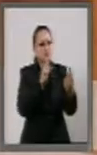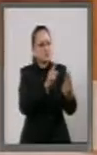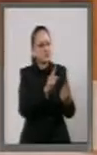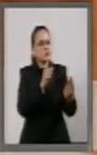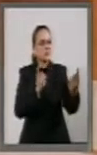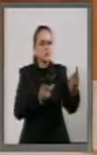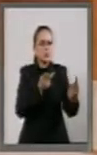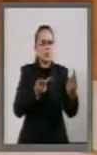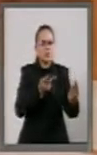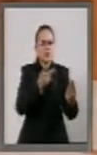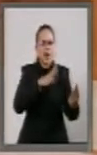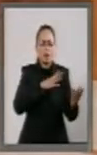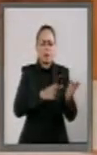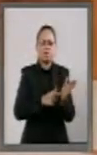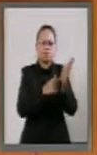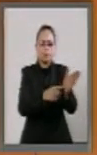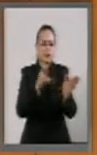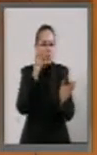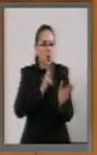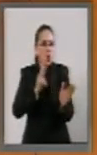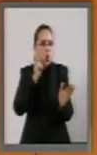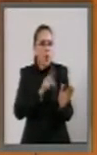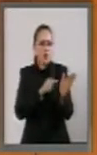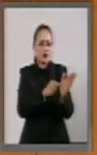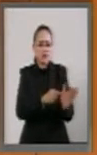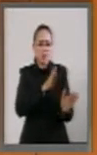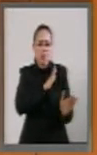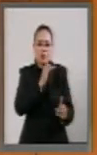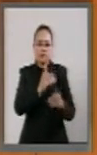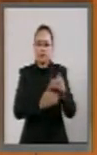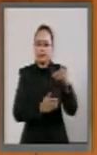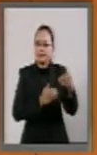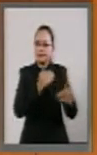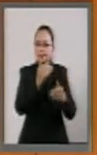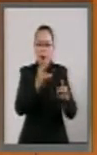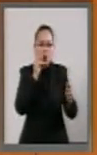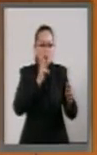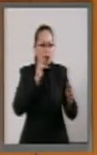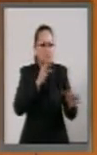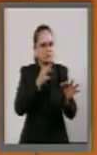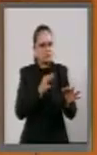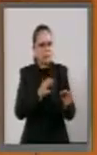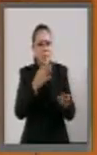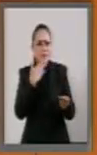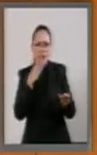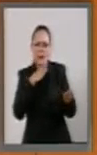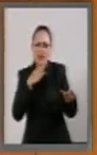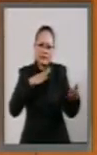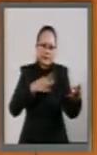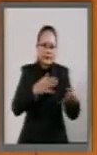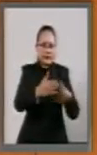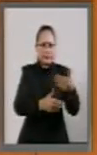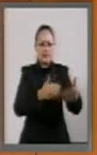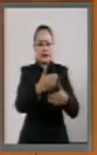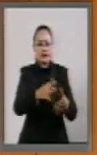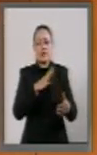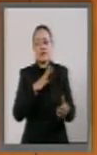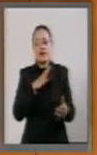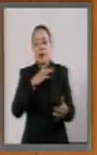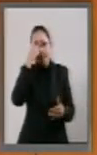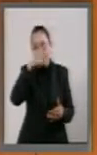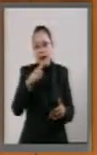le permita presentar pruebas, se desahoguen las pruebas, tengamos un procedimiento de